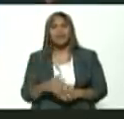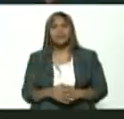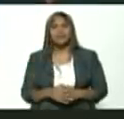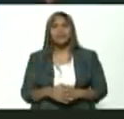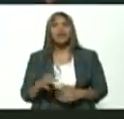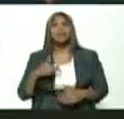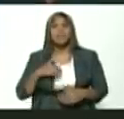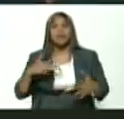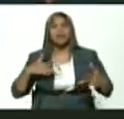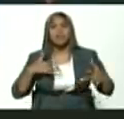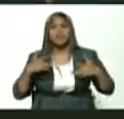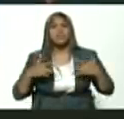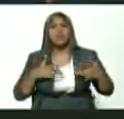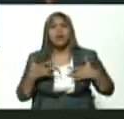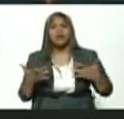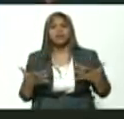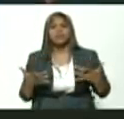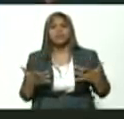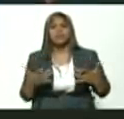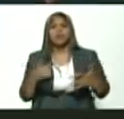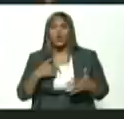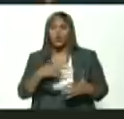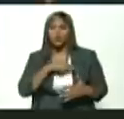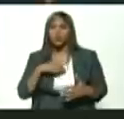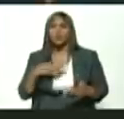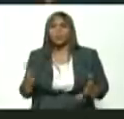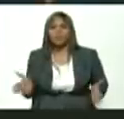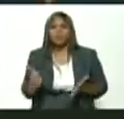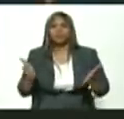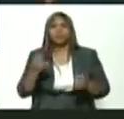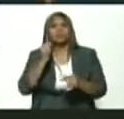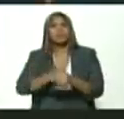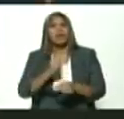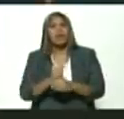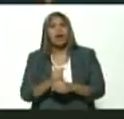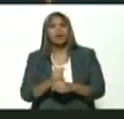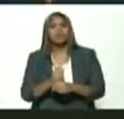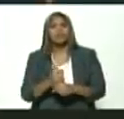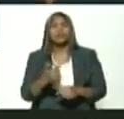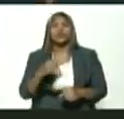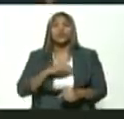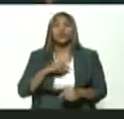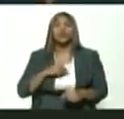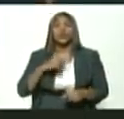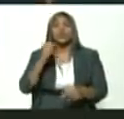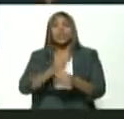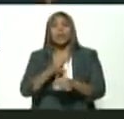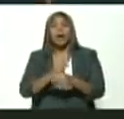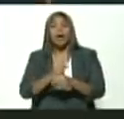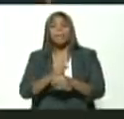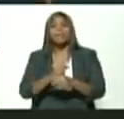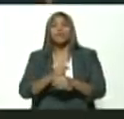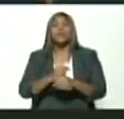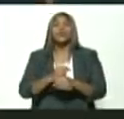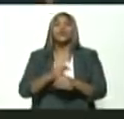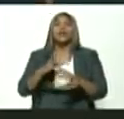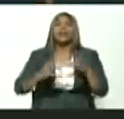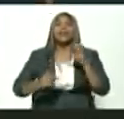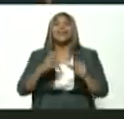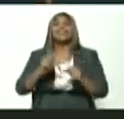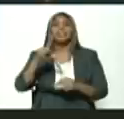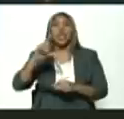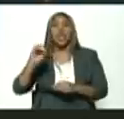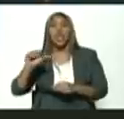interés de nosotros trabajar nosotros como trabajadores del acto de los andes no hemos podido